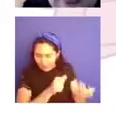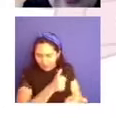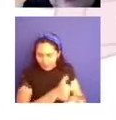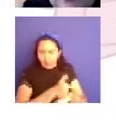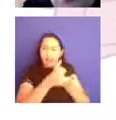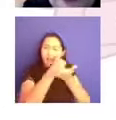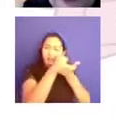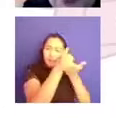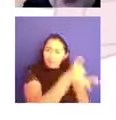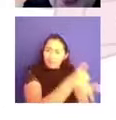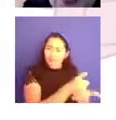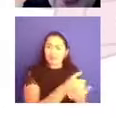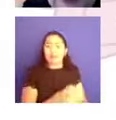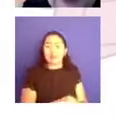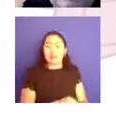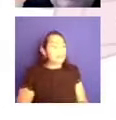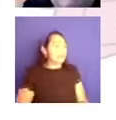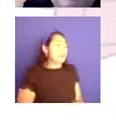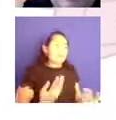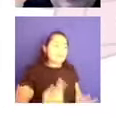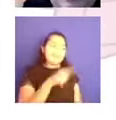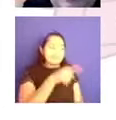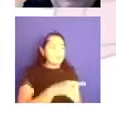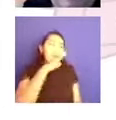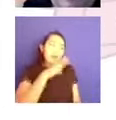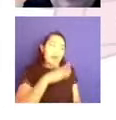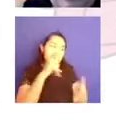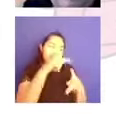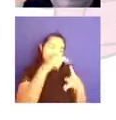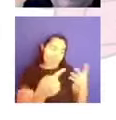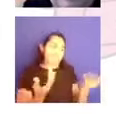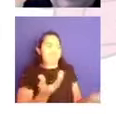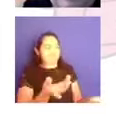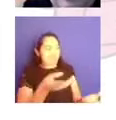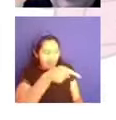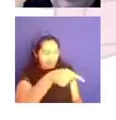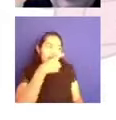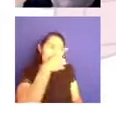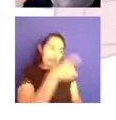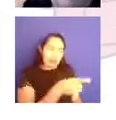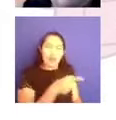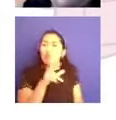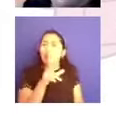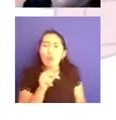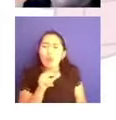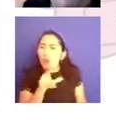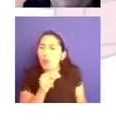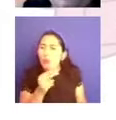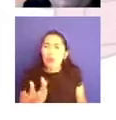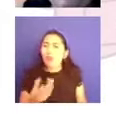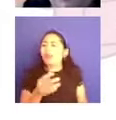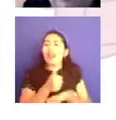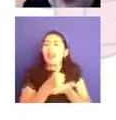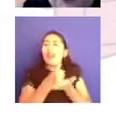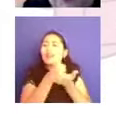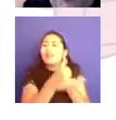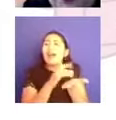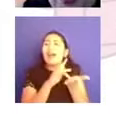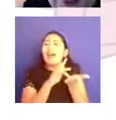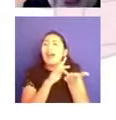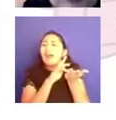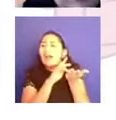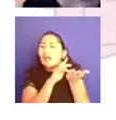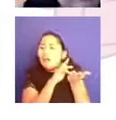única, sin juicios, ¿no? saber de qué manera podemos de alguna manera poder brindar un apoyo, una información